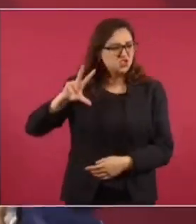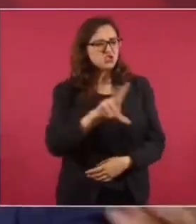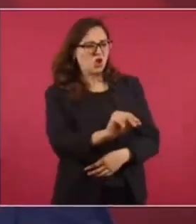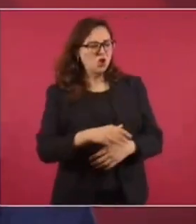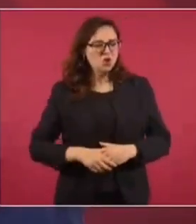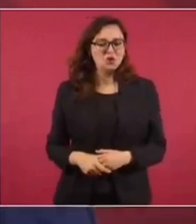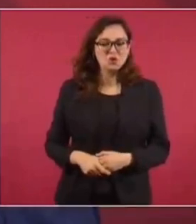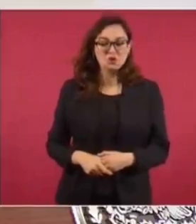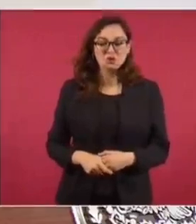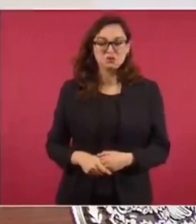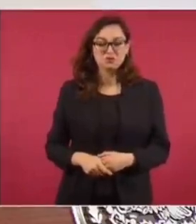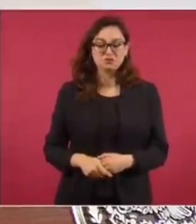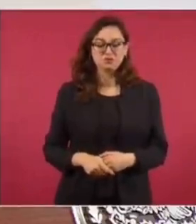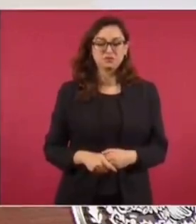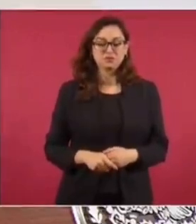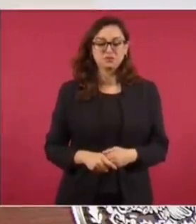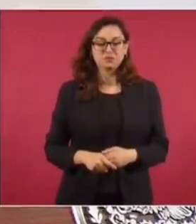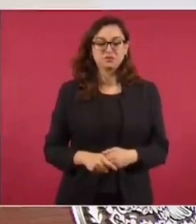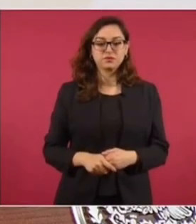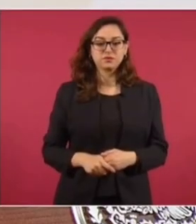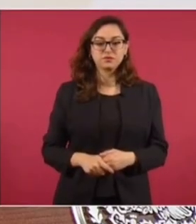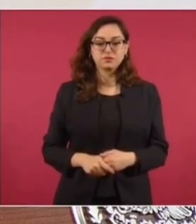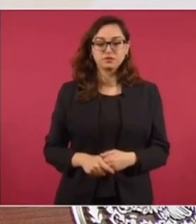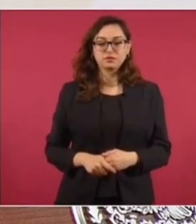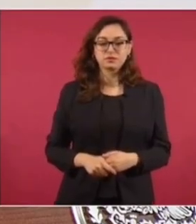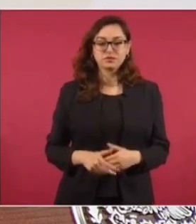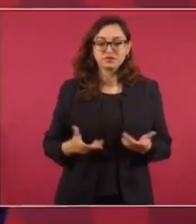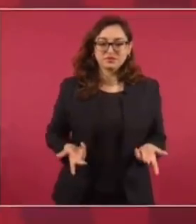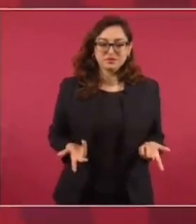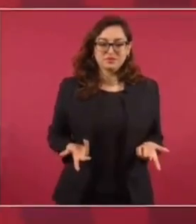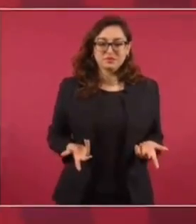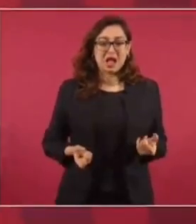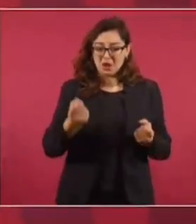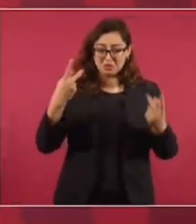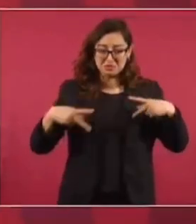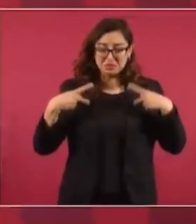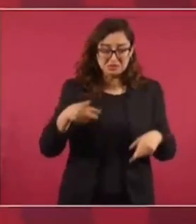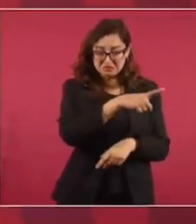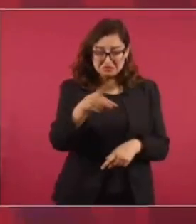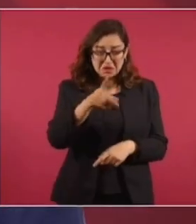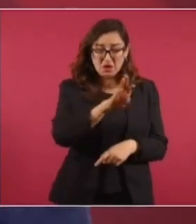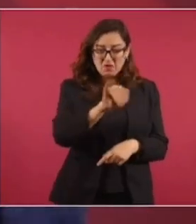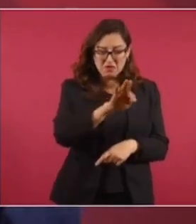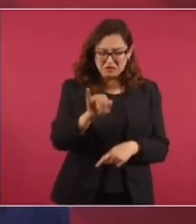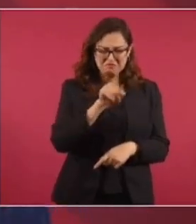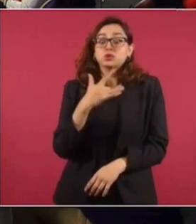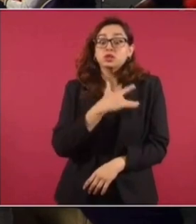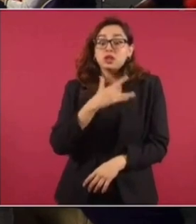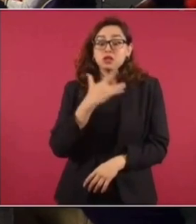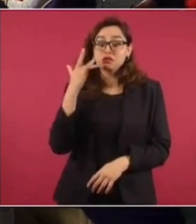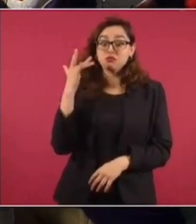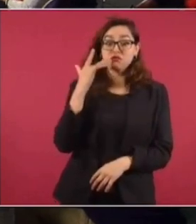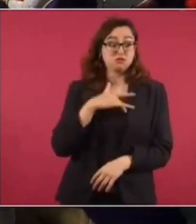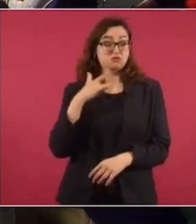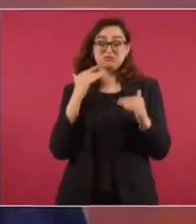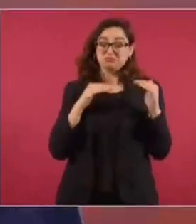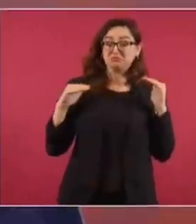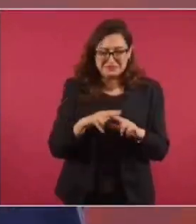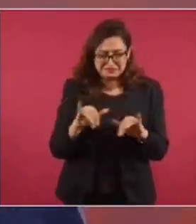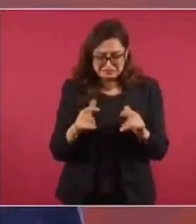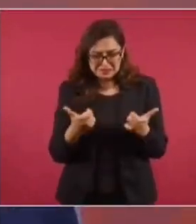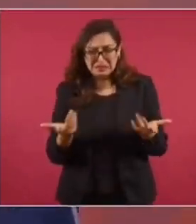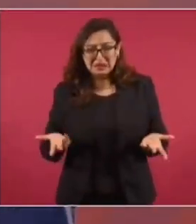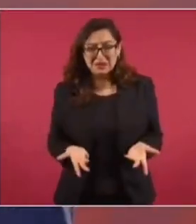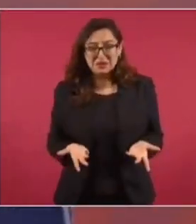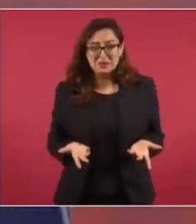Hay muchos que ni siquiera son fifí, pero se sienten superiores y se enojan.